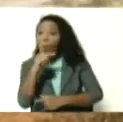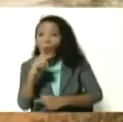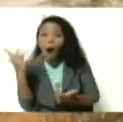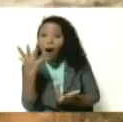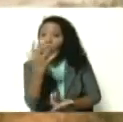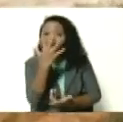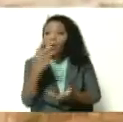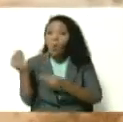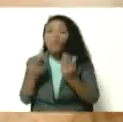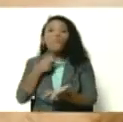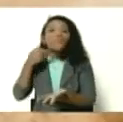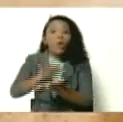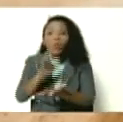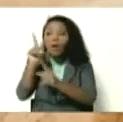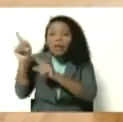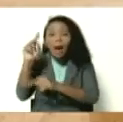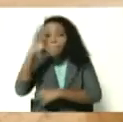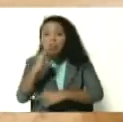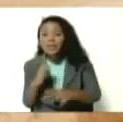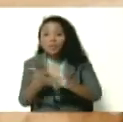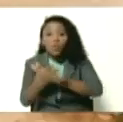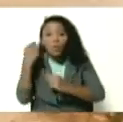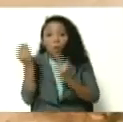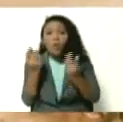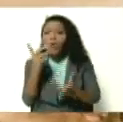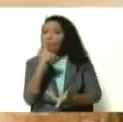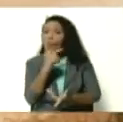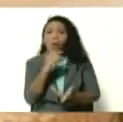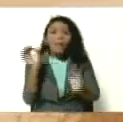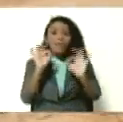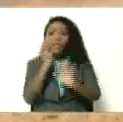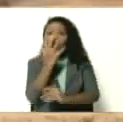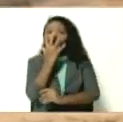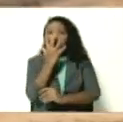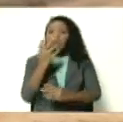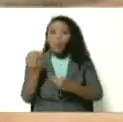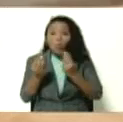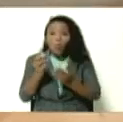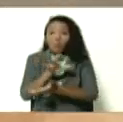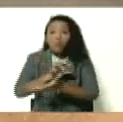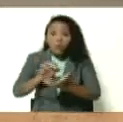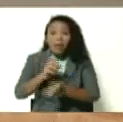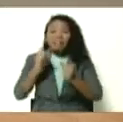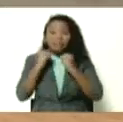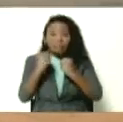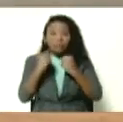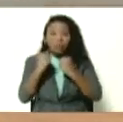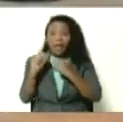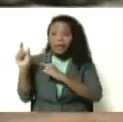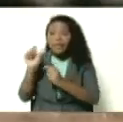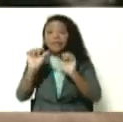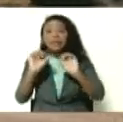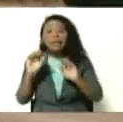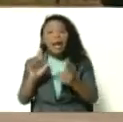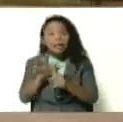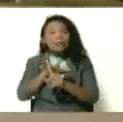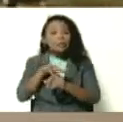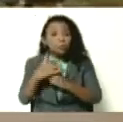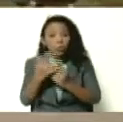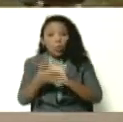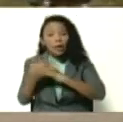muriendo de COVID-19 sin oxígeno. Es crítica la situación y por ello que Venezuela